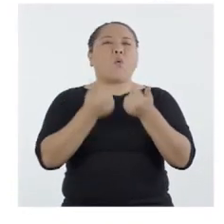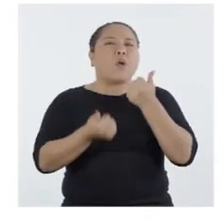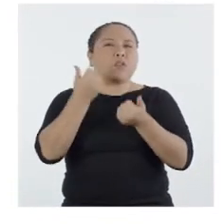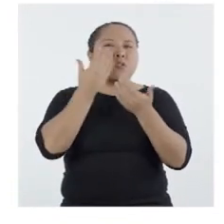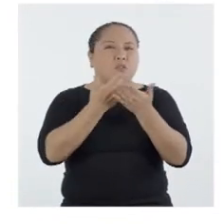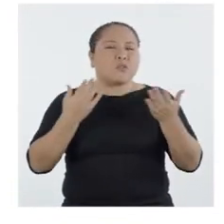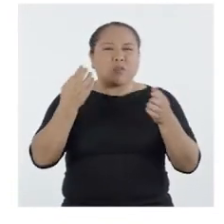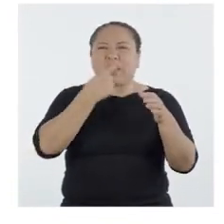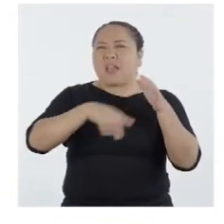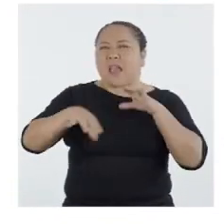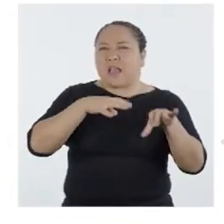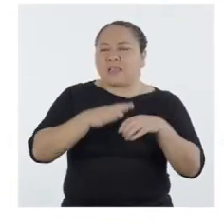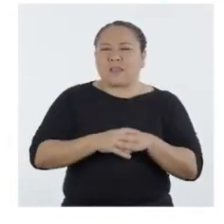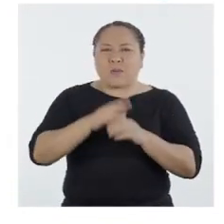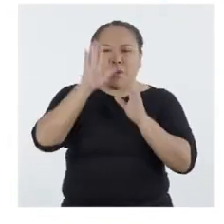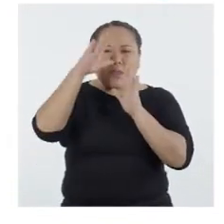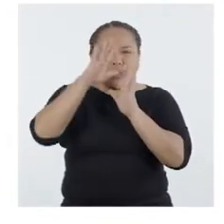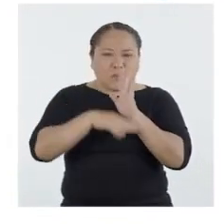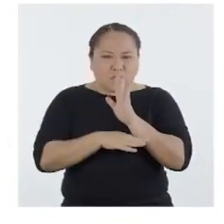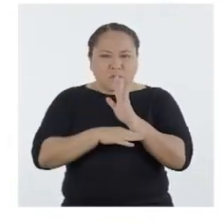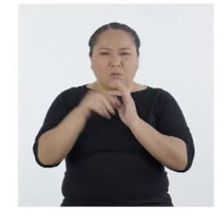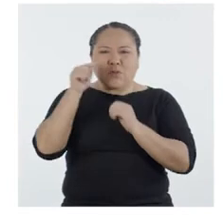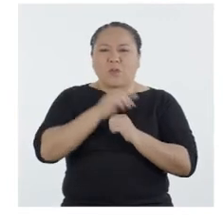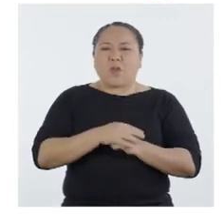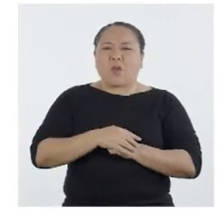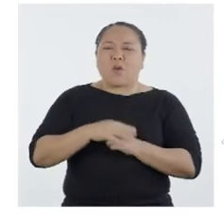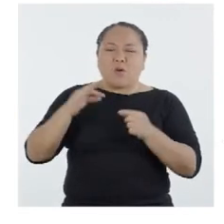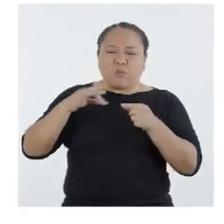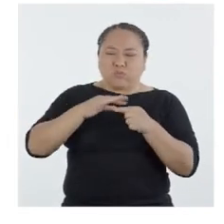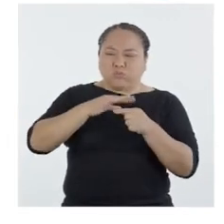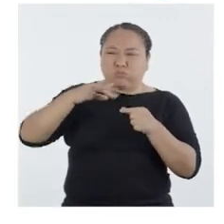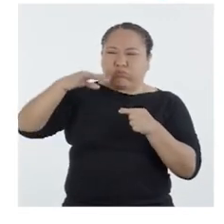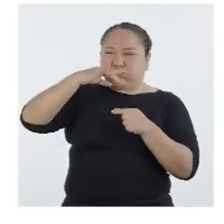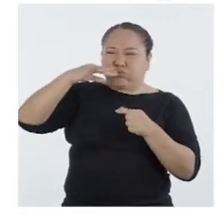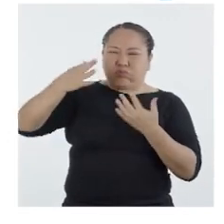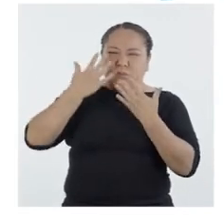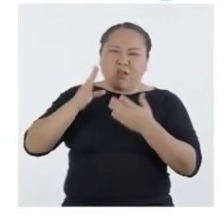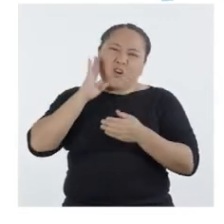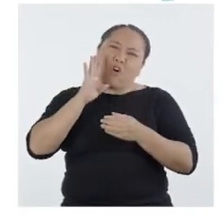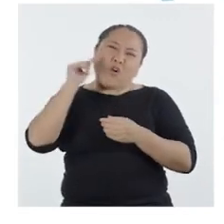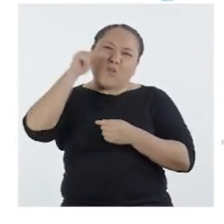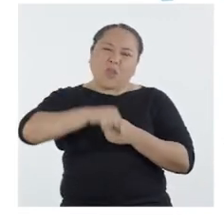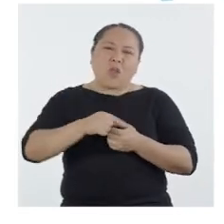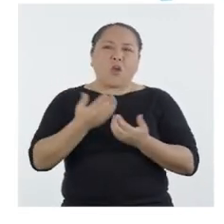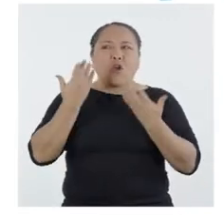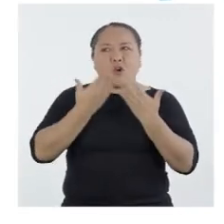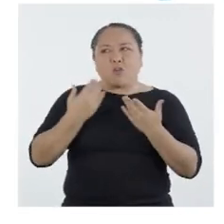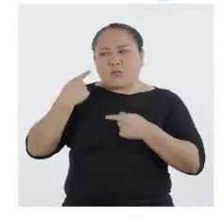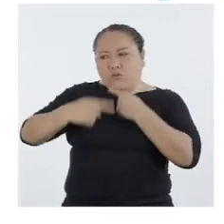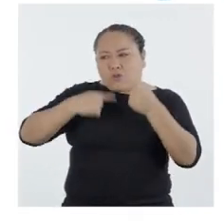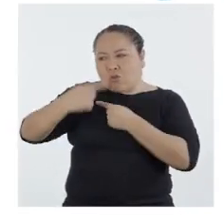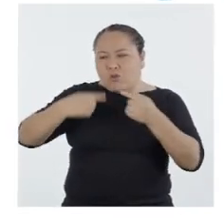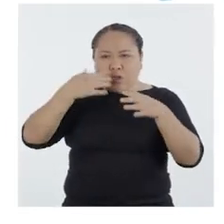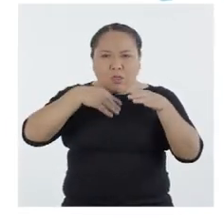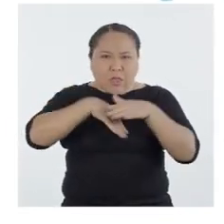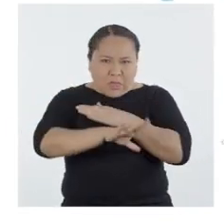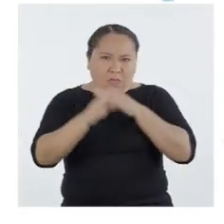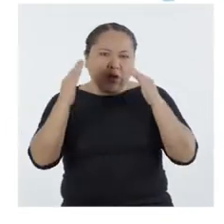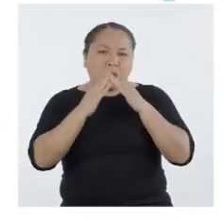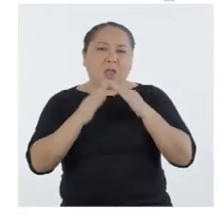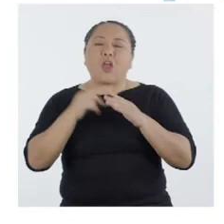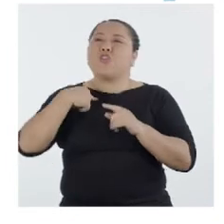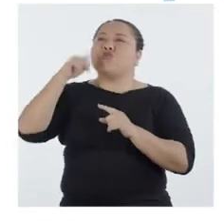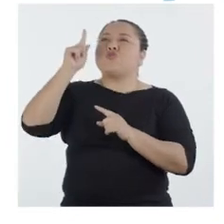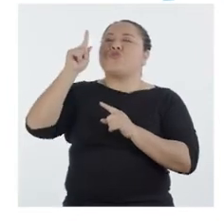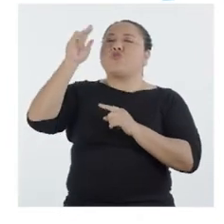¿Qué acciones podríamos realizar para disminuir la emisión de gases y partículas contaminantes provocados por actividades cotidianas en el